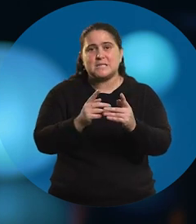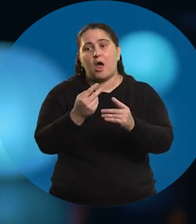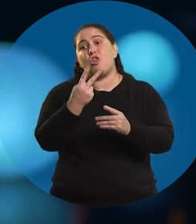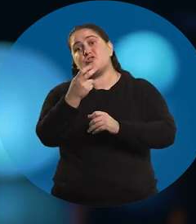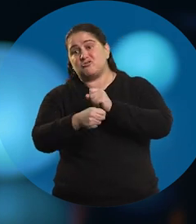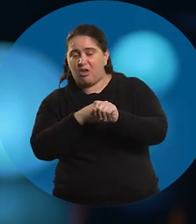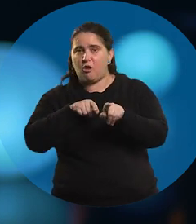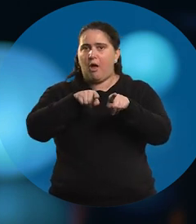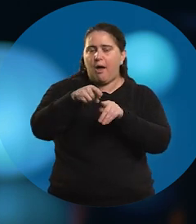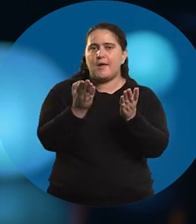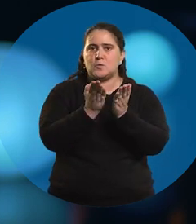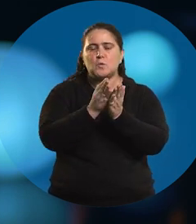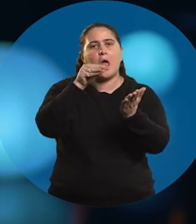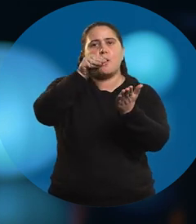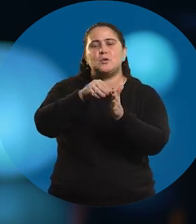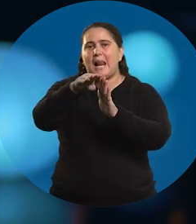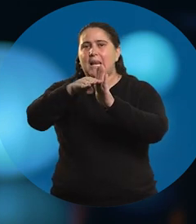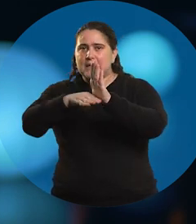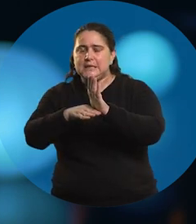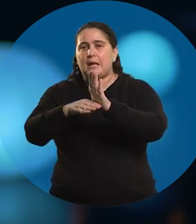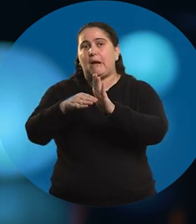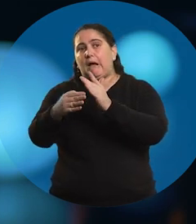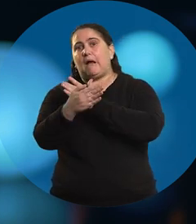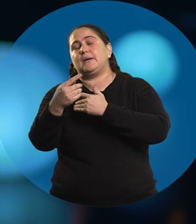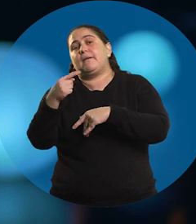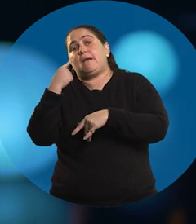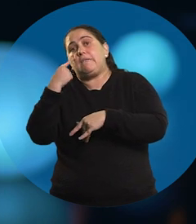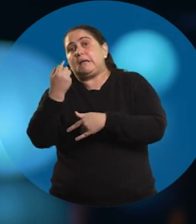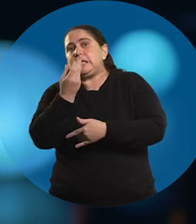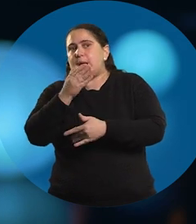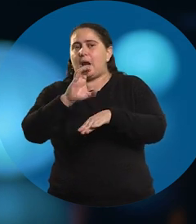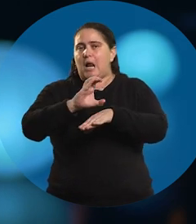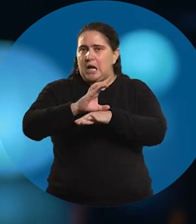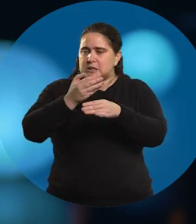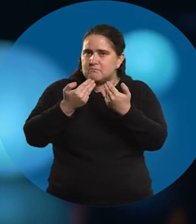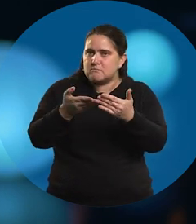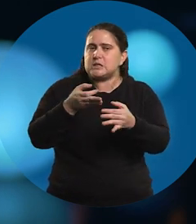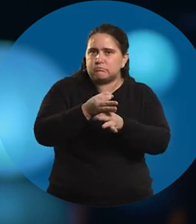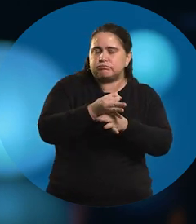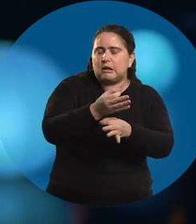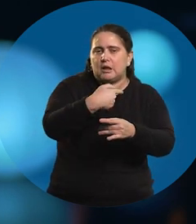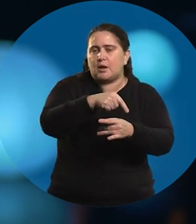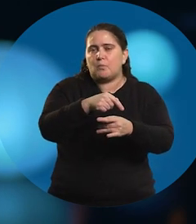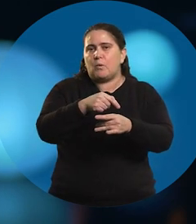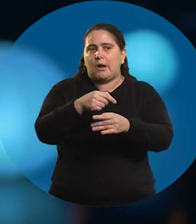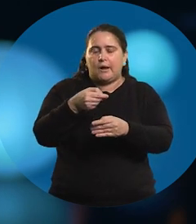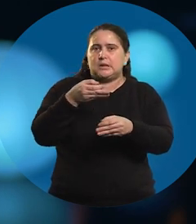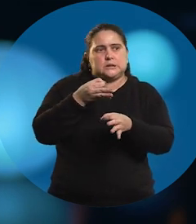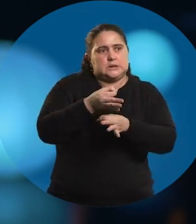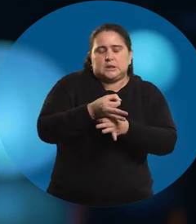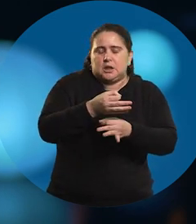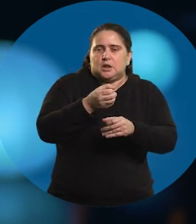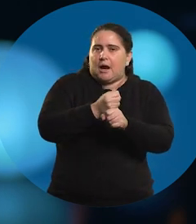de que vos arrancás un par de años la carrera, te anotás una lista de interinos para dar clase. Y después la clase te